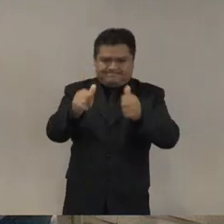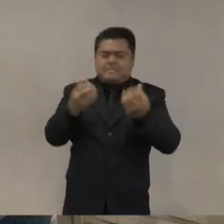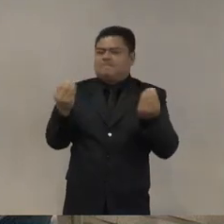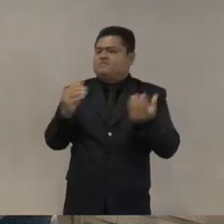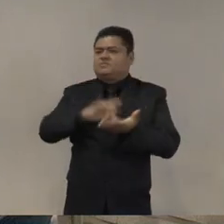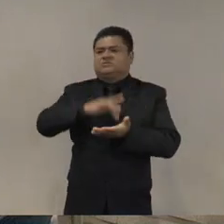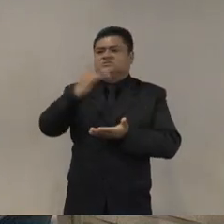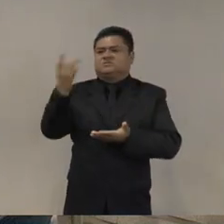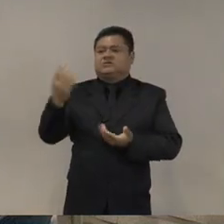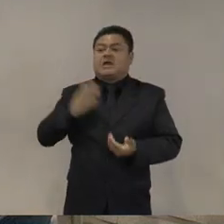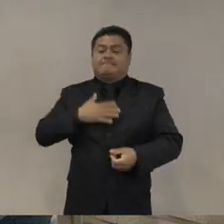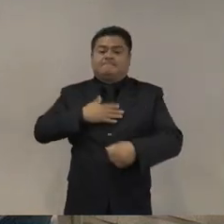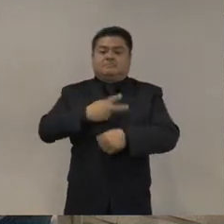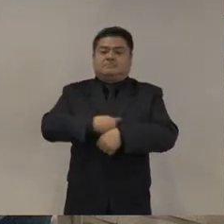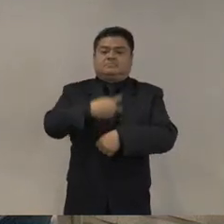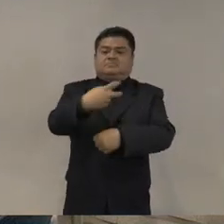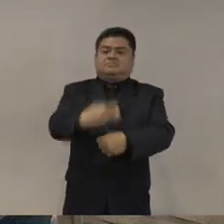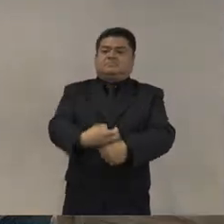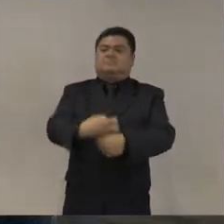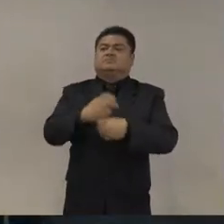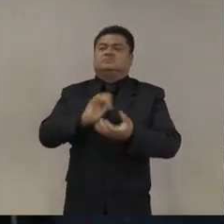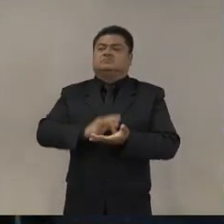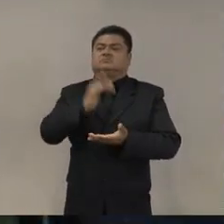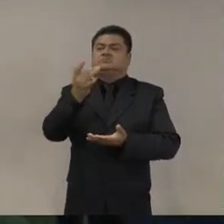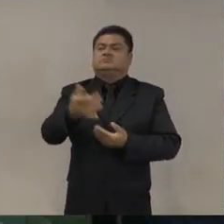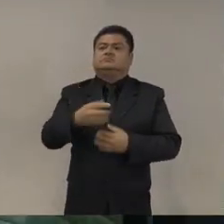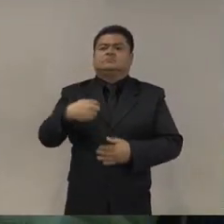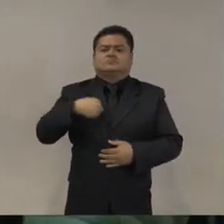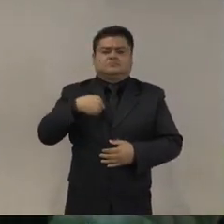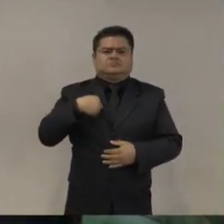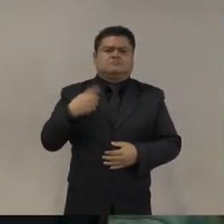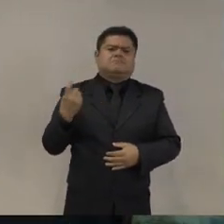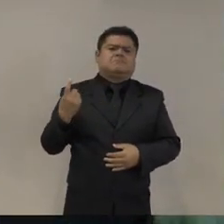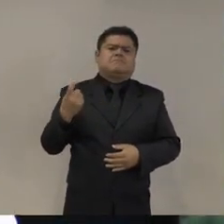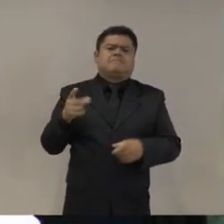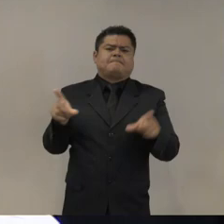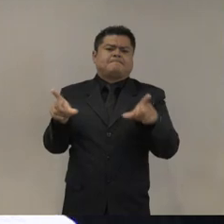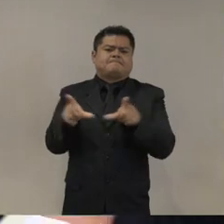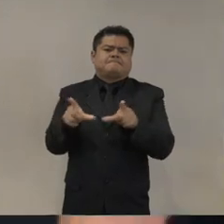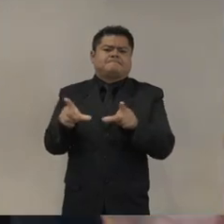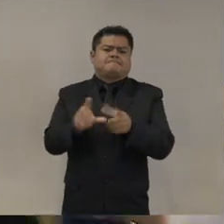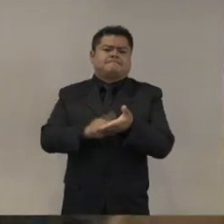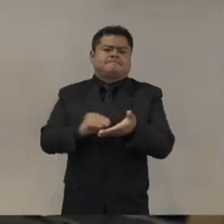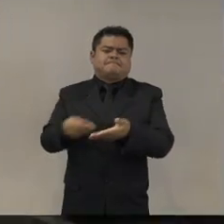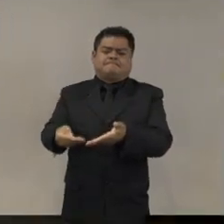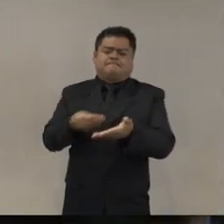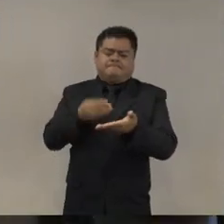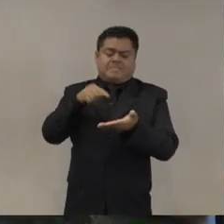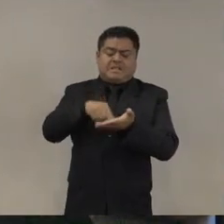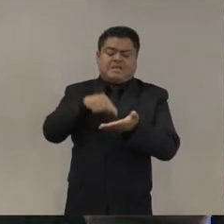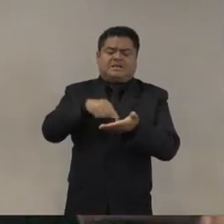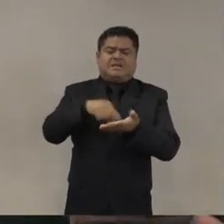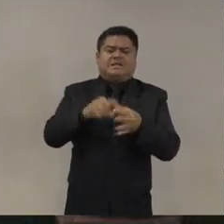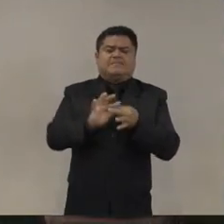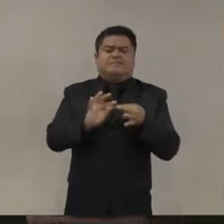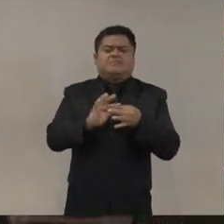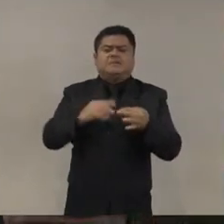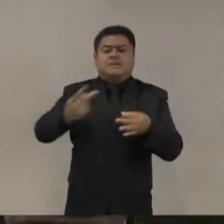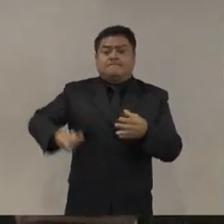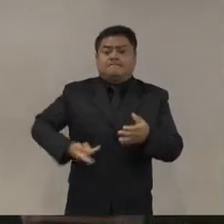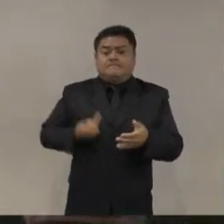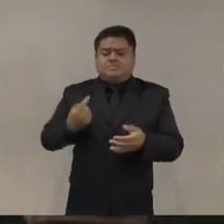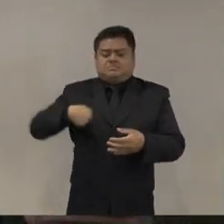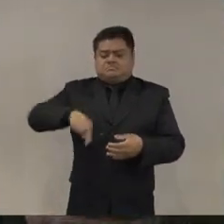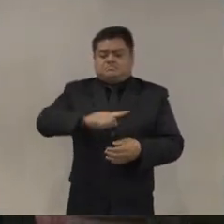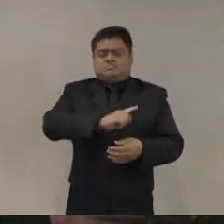muchísimas gracias por la invitación. Como decía, a mí me mandaron una nota metodológica donde nos preguntaban, a quienes